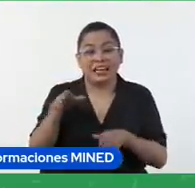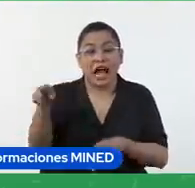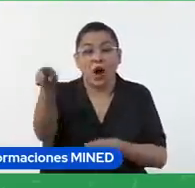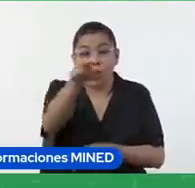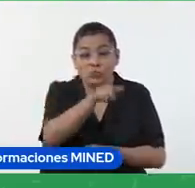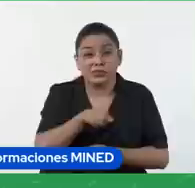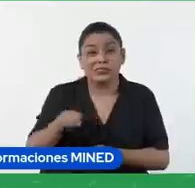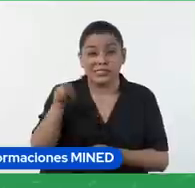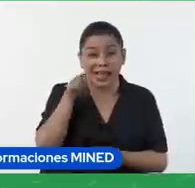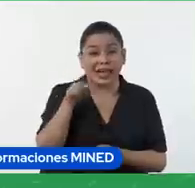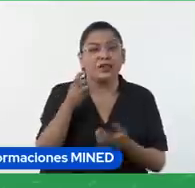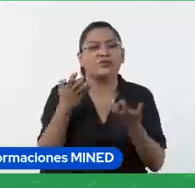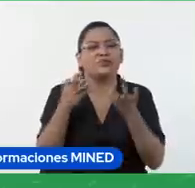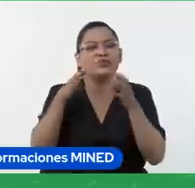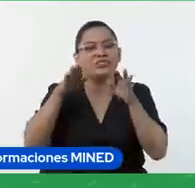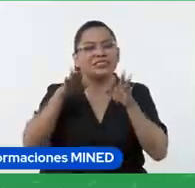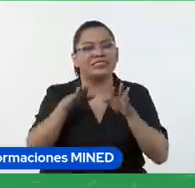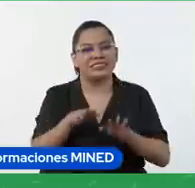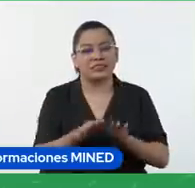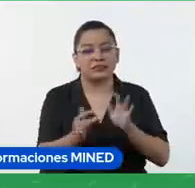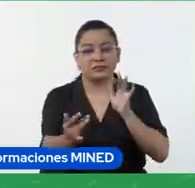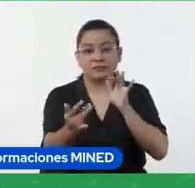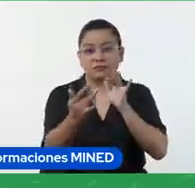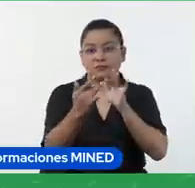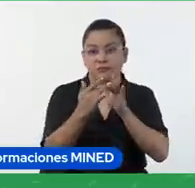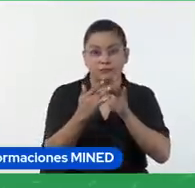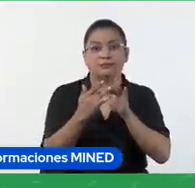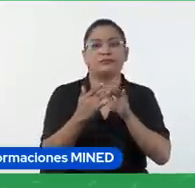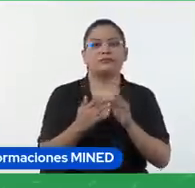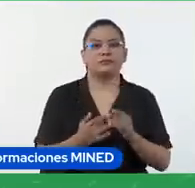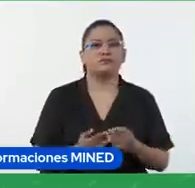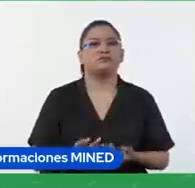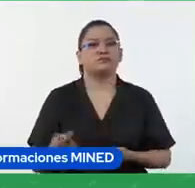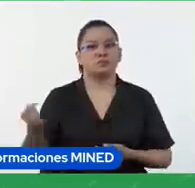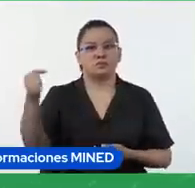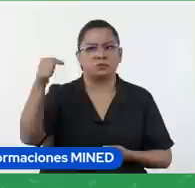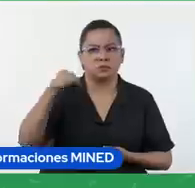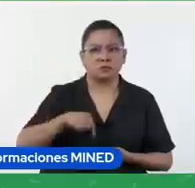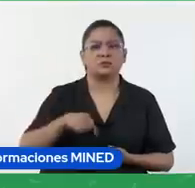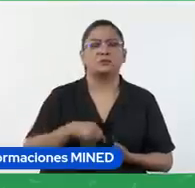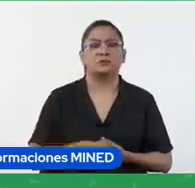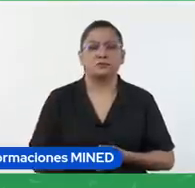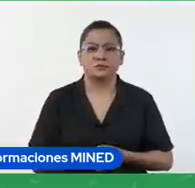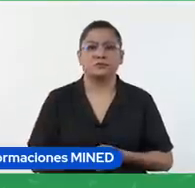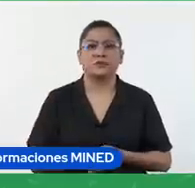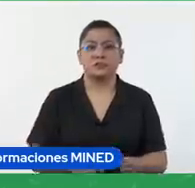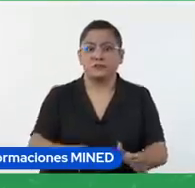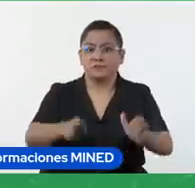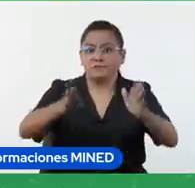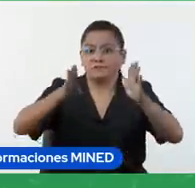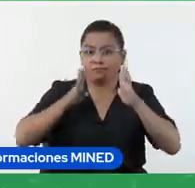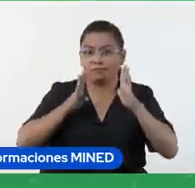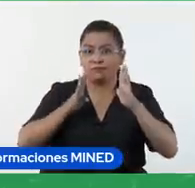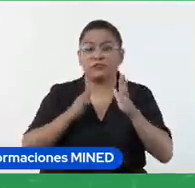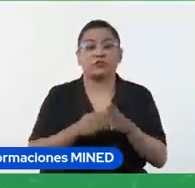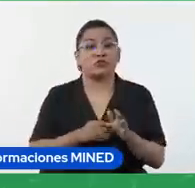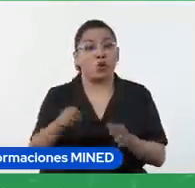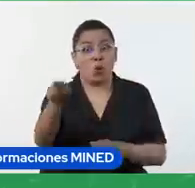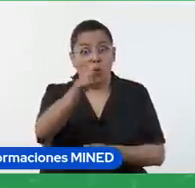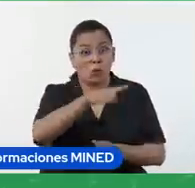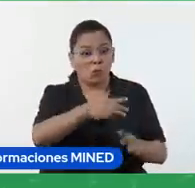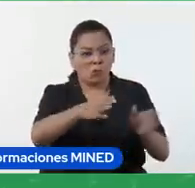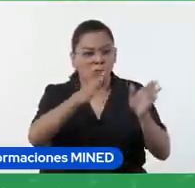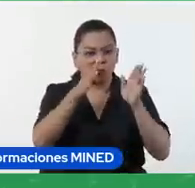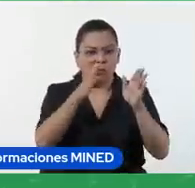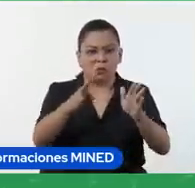muchas gracias por estar aquí presentes por estar atentos y atentas por